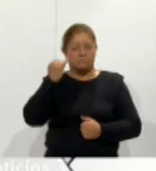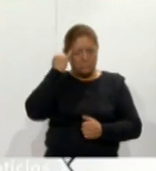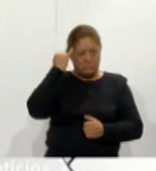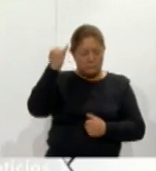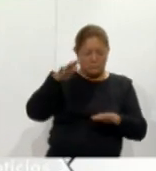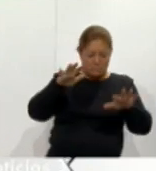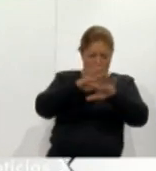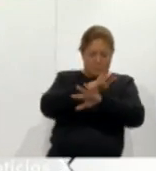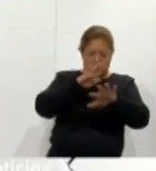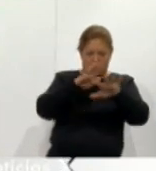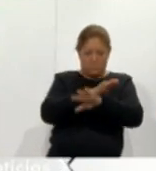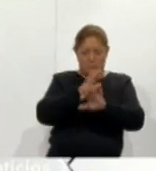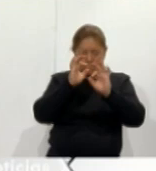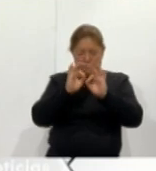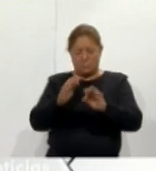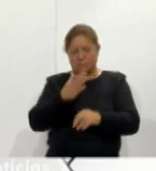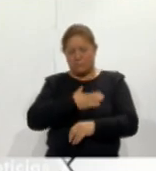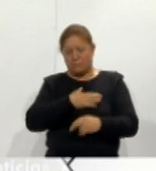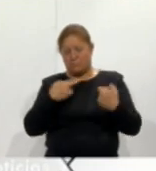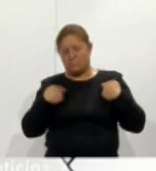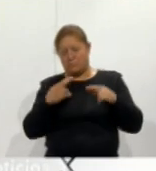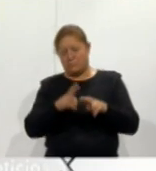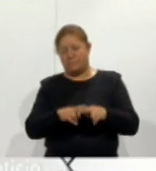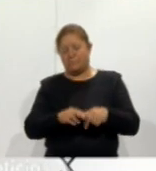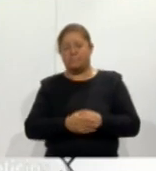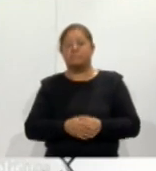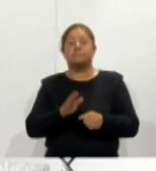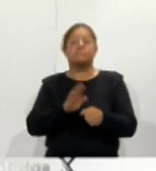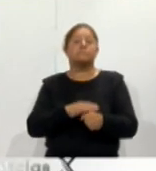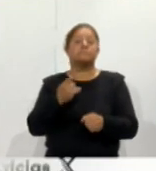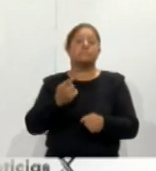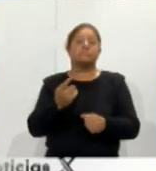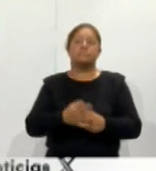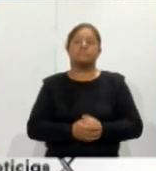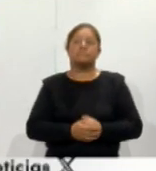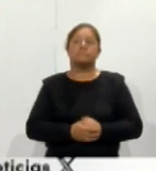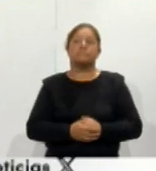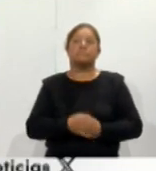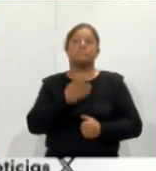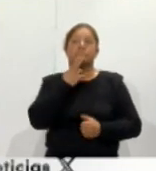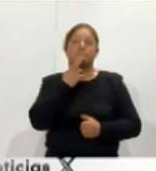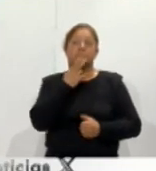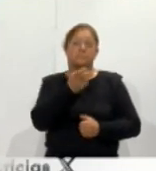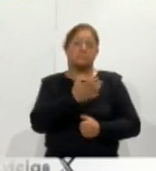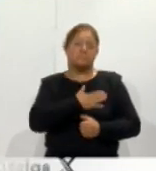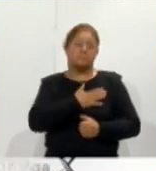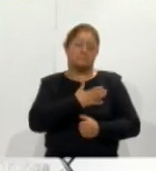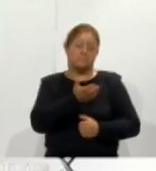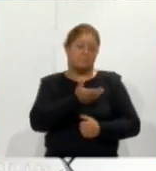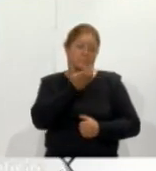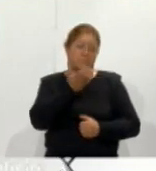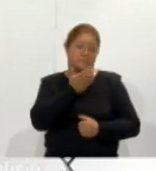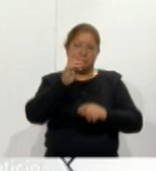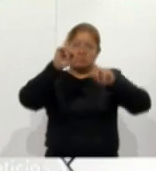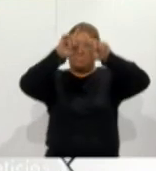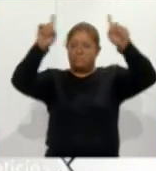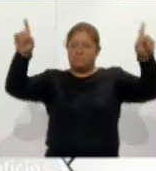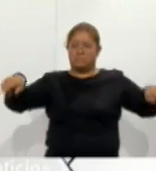cambio de paradigma para el docente porque después de utilizar y estar acostumbrado solamente al pizarrón